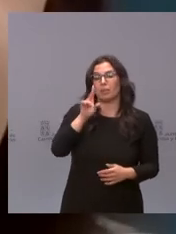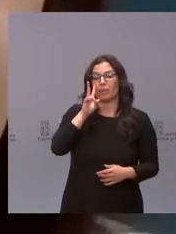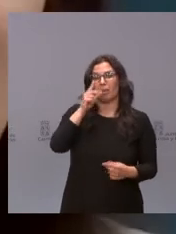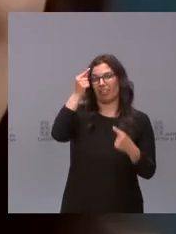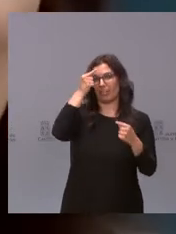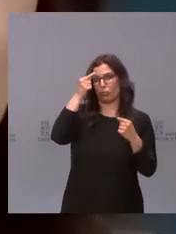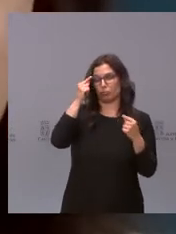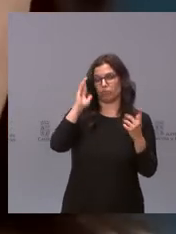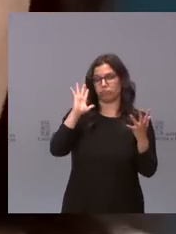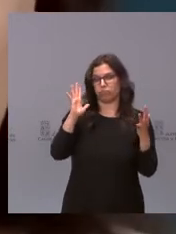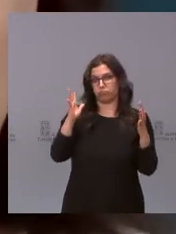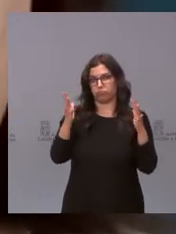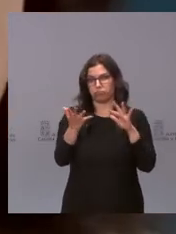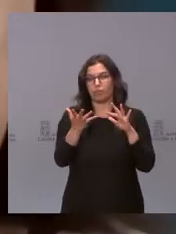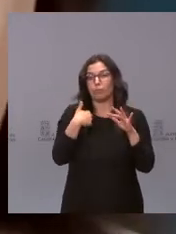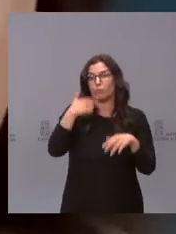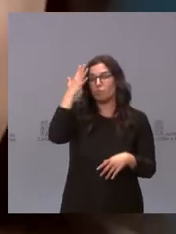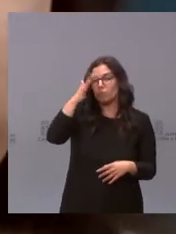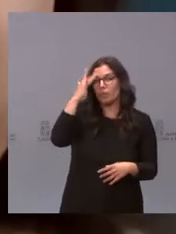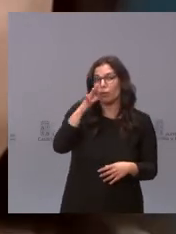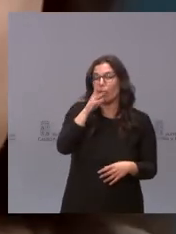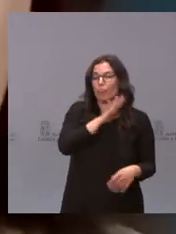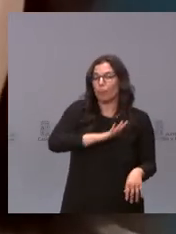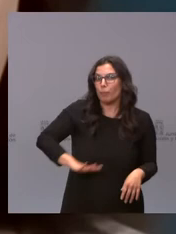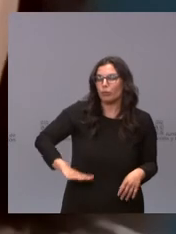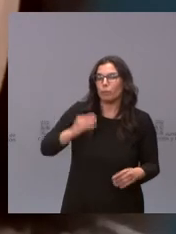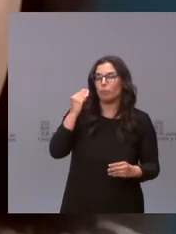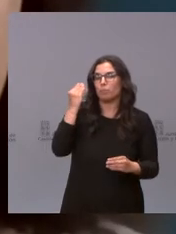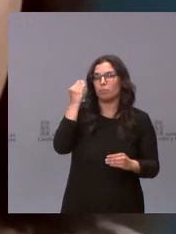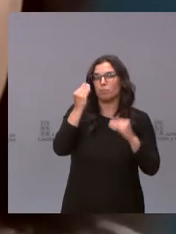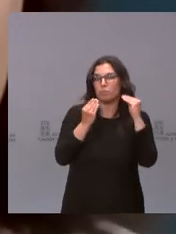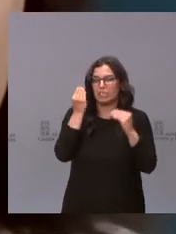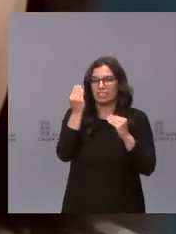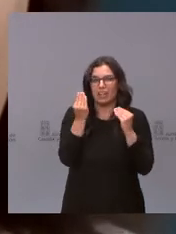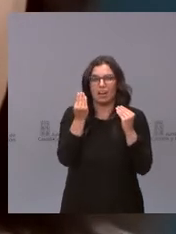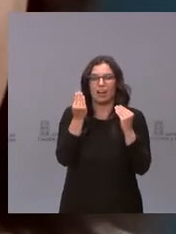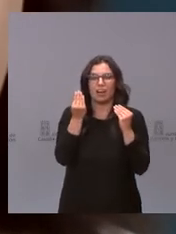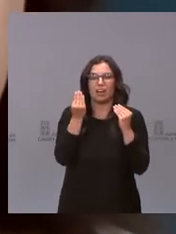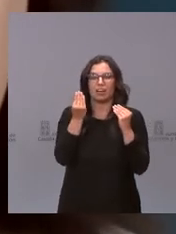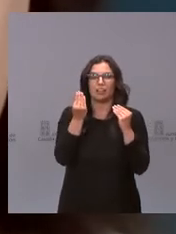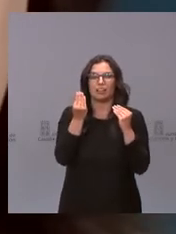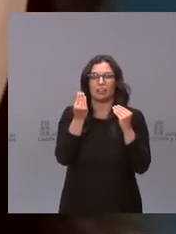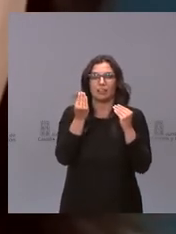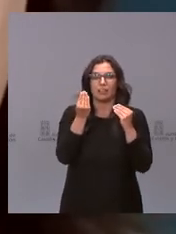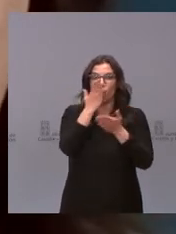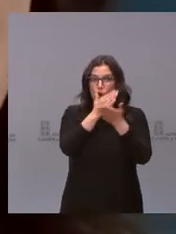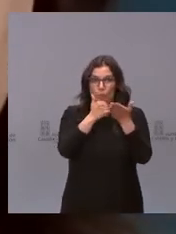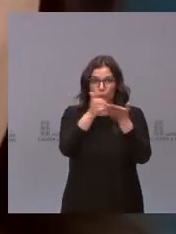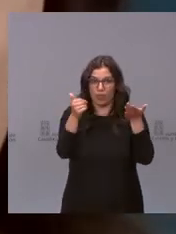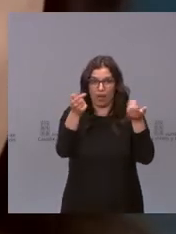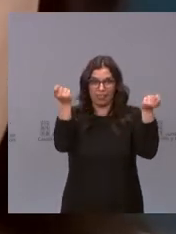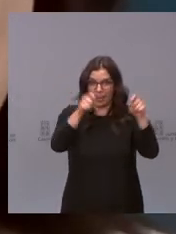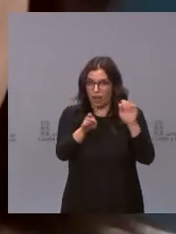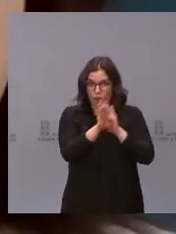imagino que por el momento no se plantean quitar el cierre perimetral de la